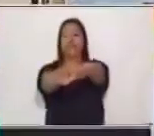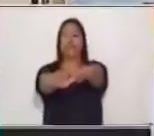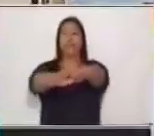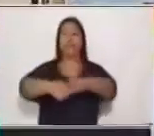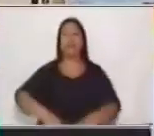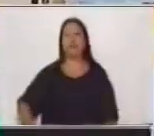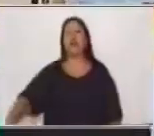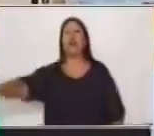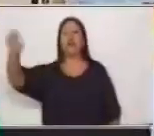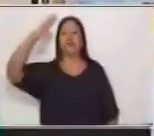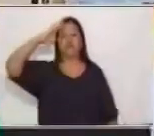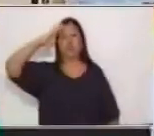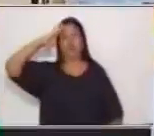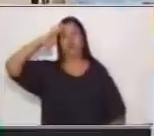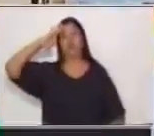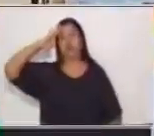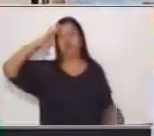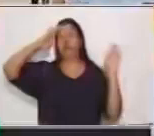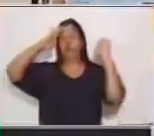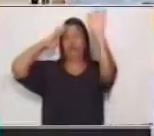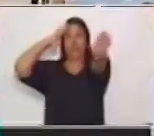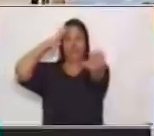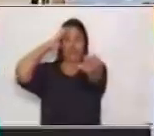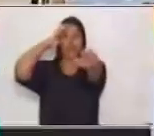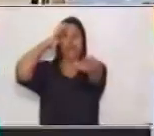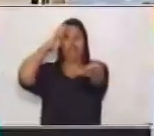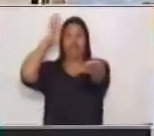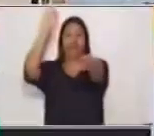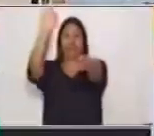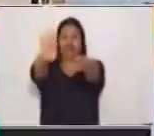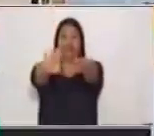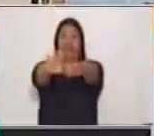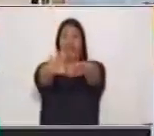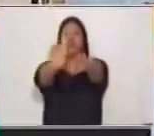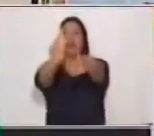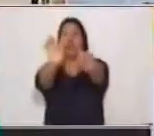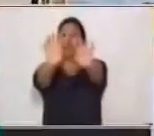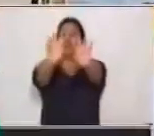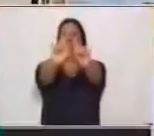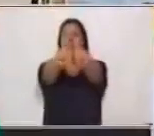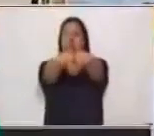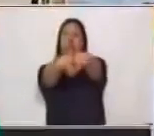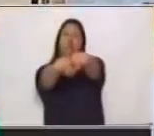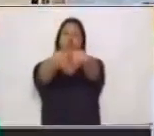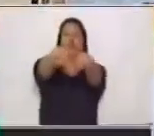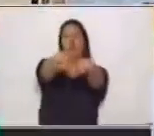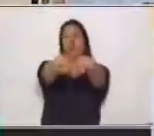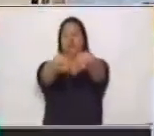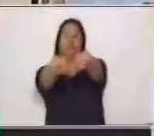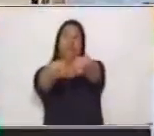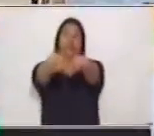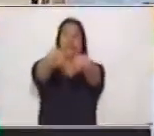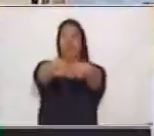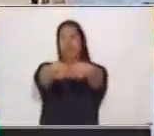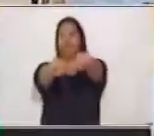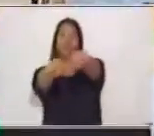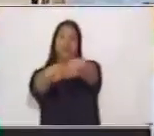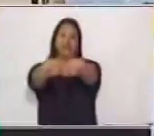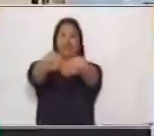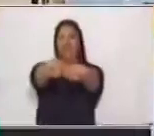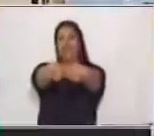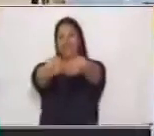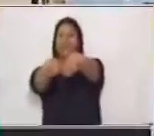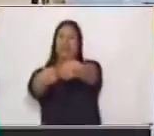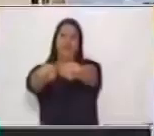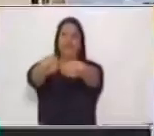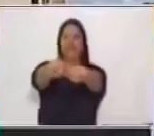Compañía. Brazo extendido. Puños cerrados. Y nos movemos al ritmo de la